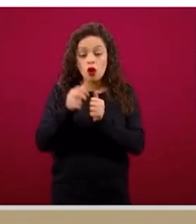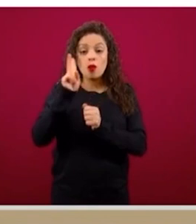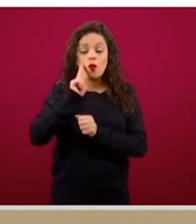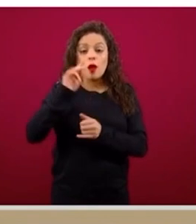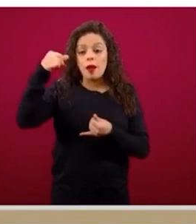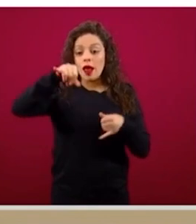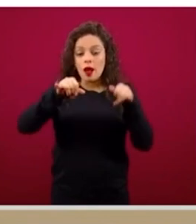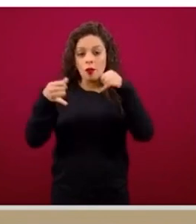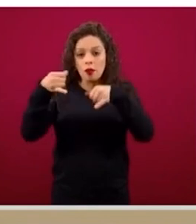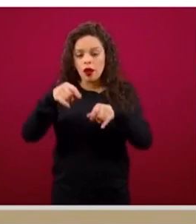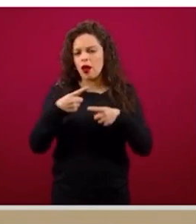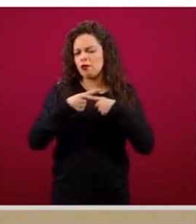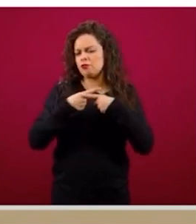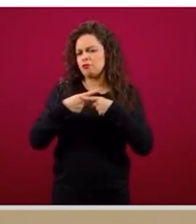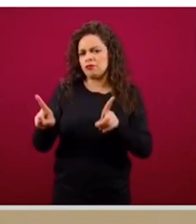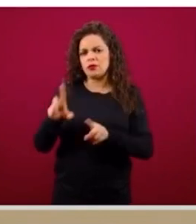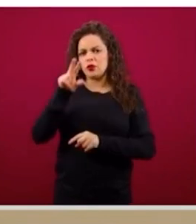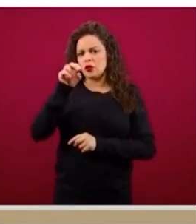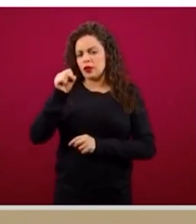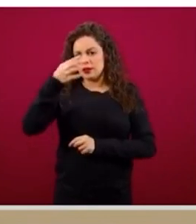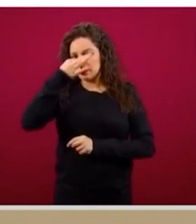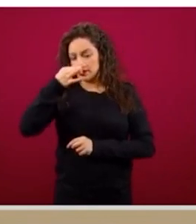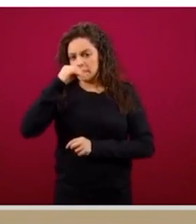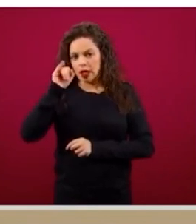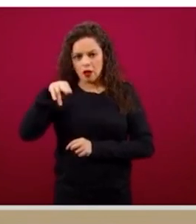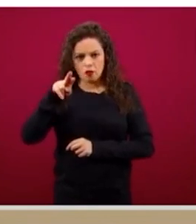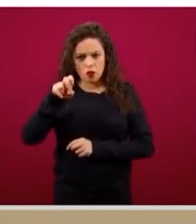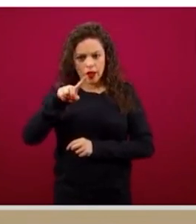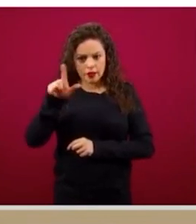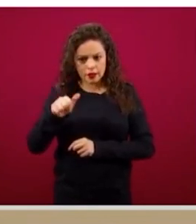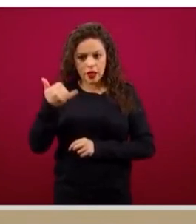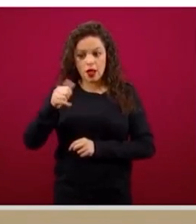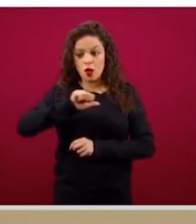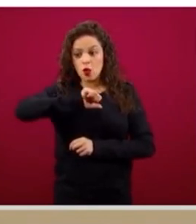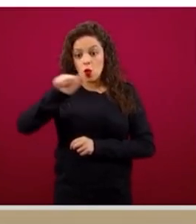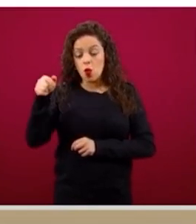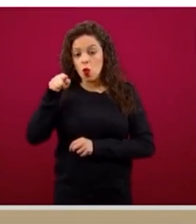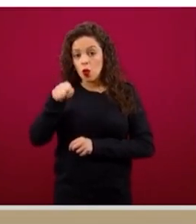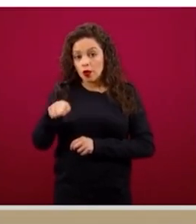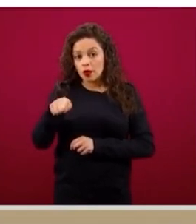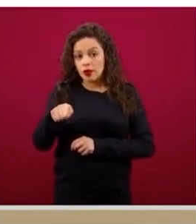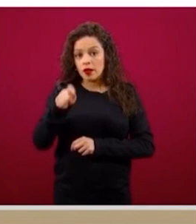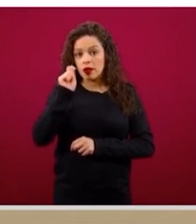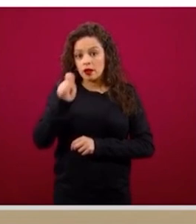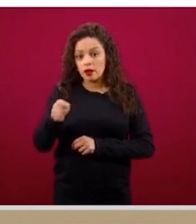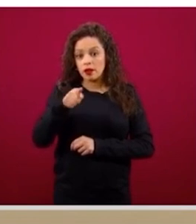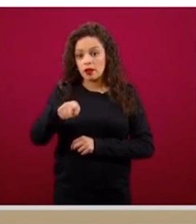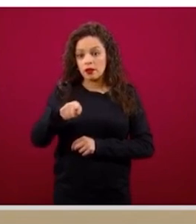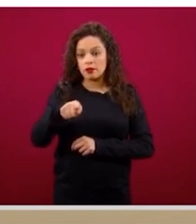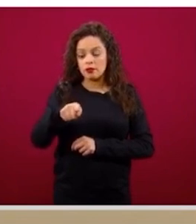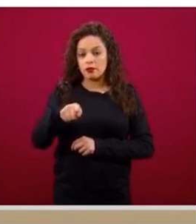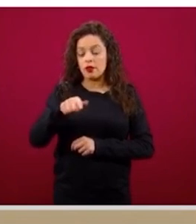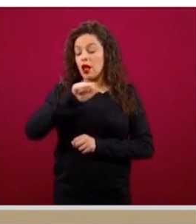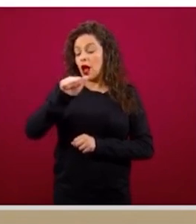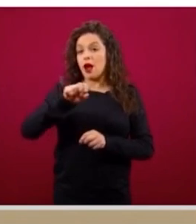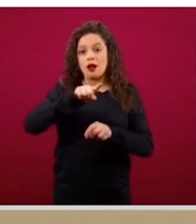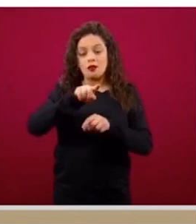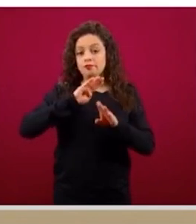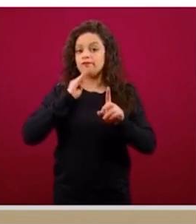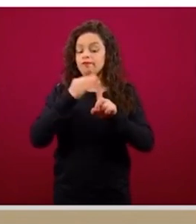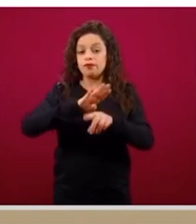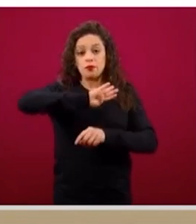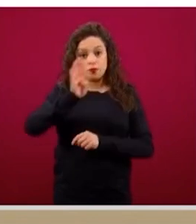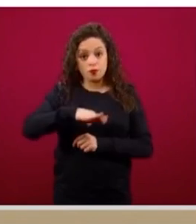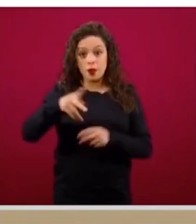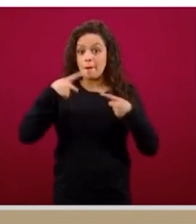es el resto de las otras enfermedades del sistema respiratorio que causan la muerte, todo esto es mortalidad, no son casos vivos, son